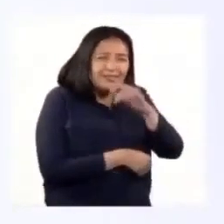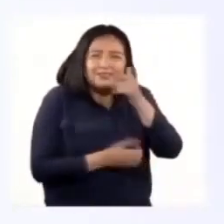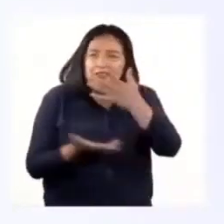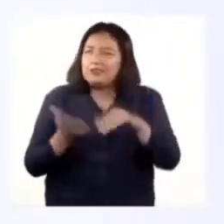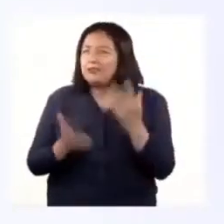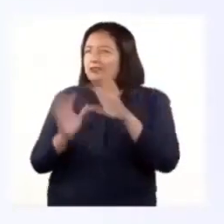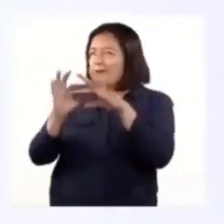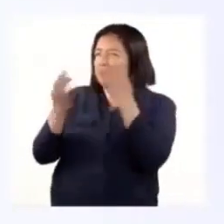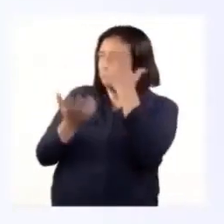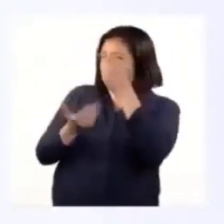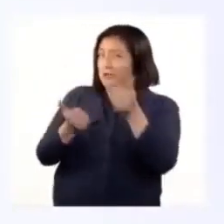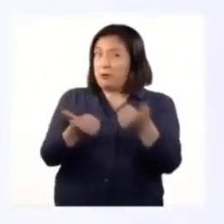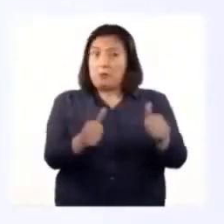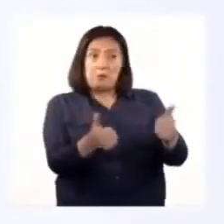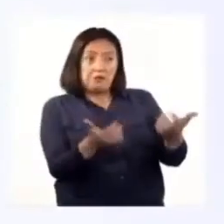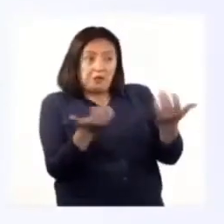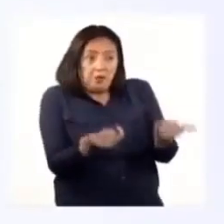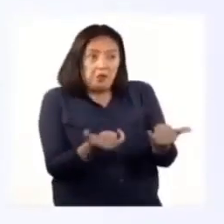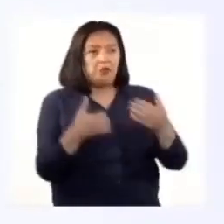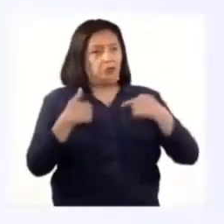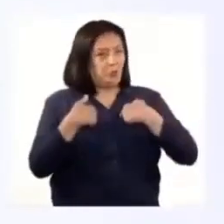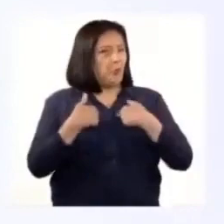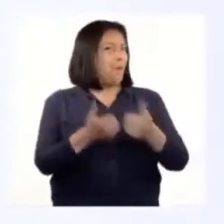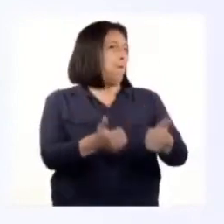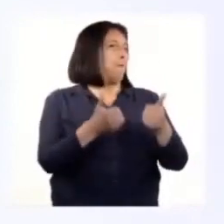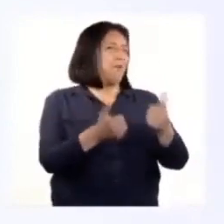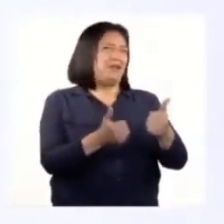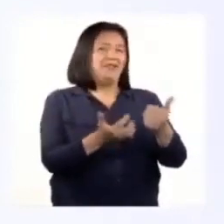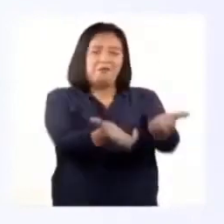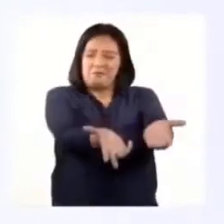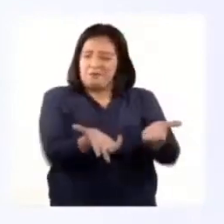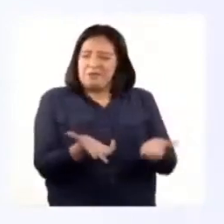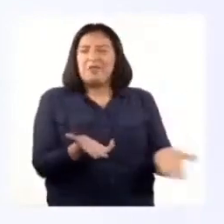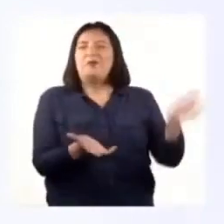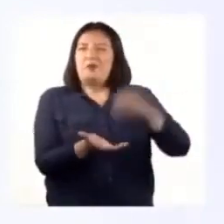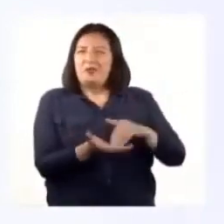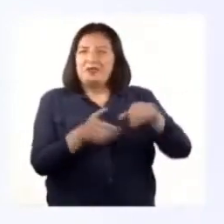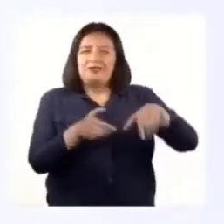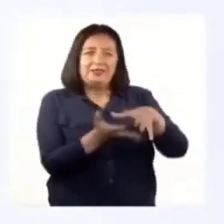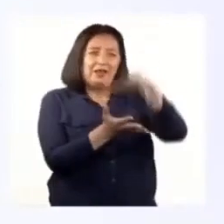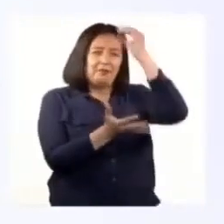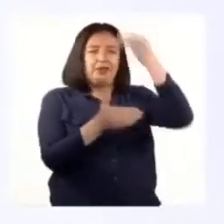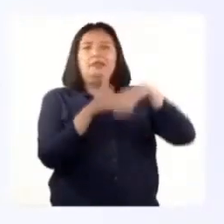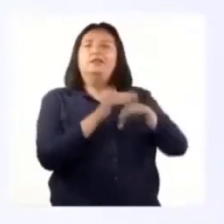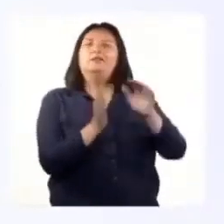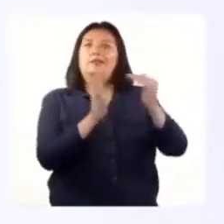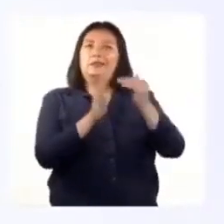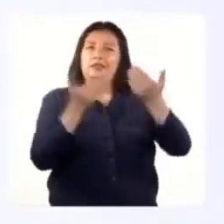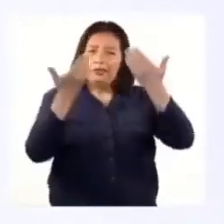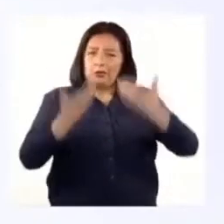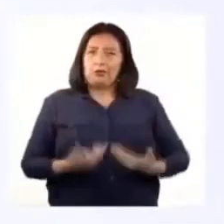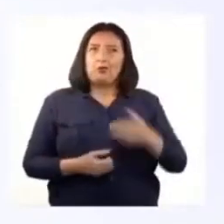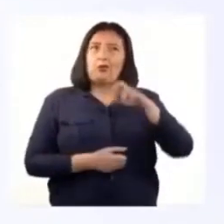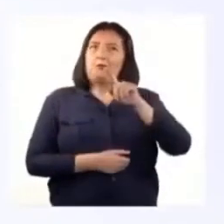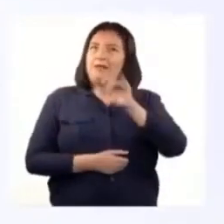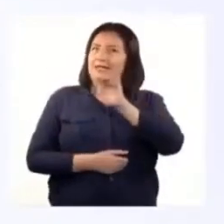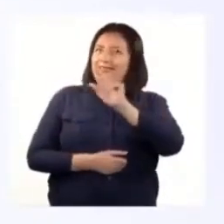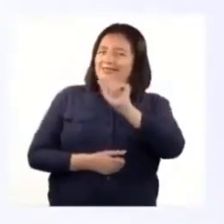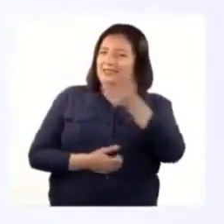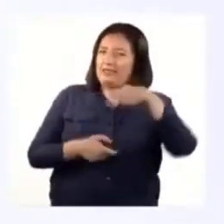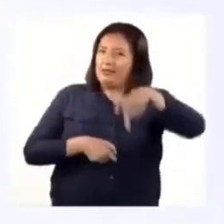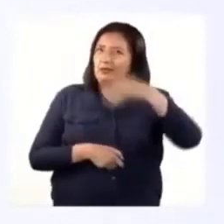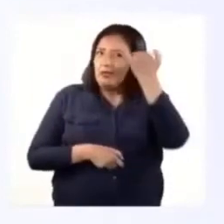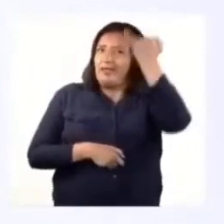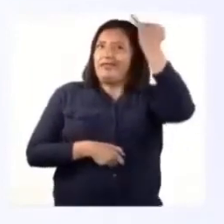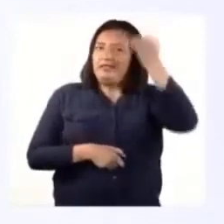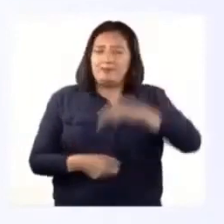¿Cómo se encuentran el día de hoy? Yo me encuentro muy bien y les doy la bienvenida una vez más a Aprendo en Casa. Yo soy Patricia Barreto y recuerden que esta es